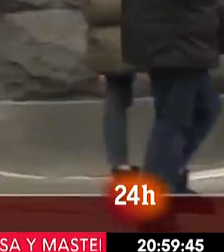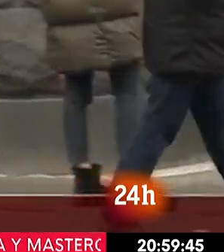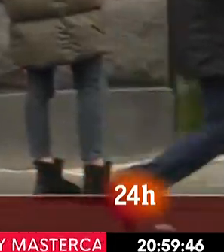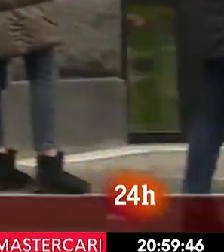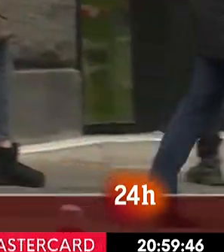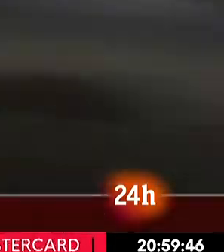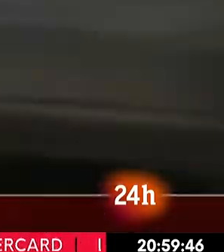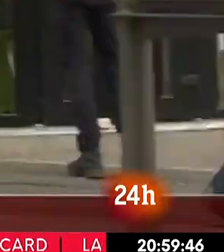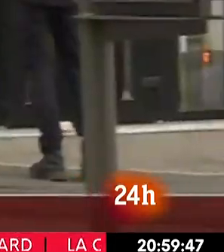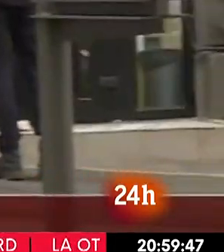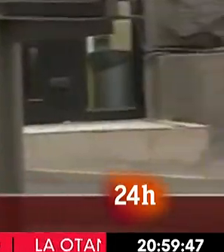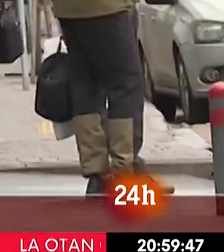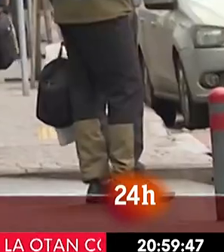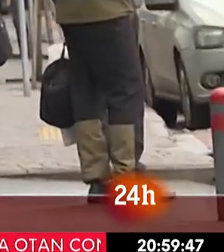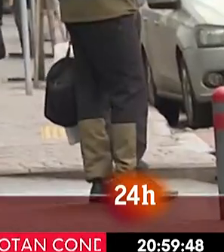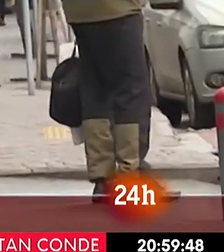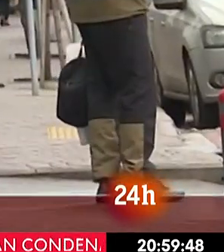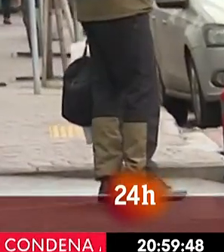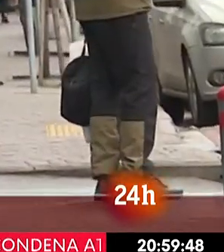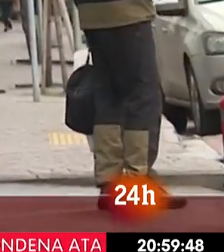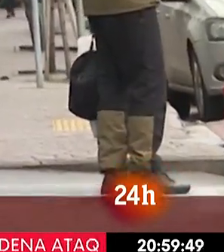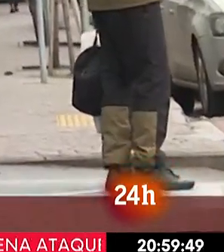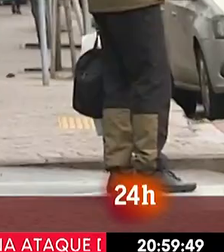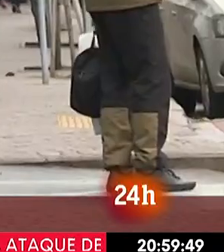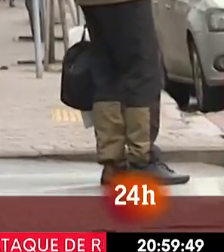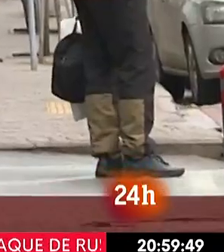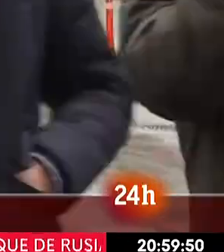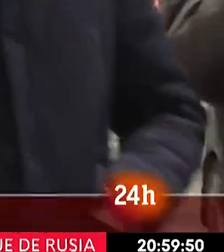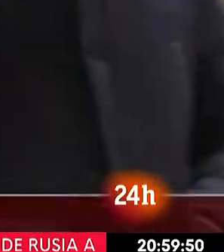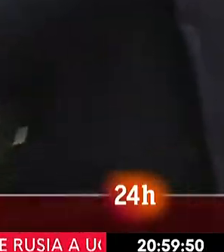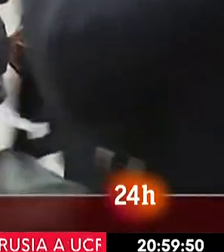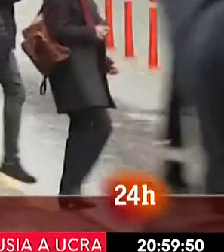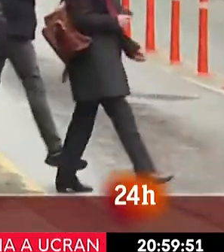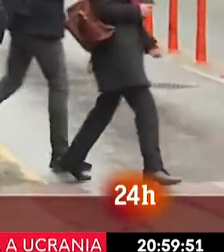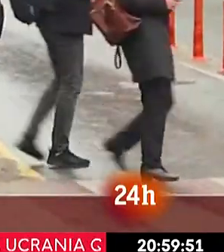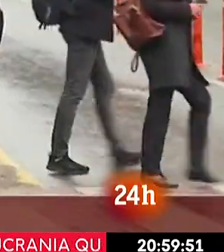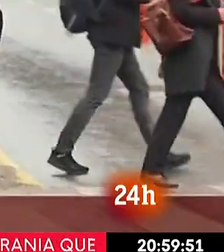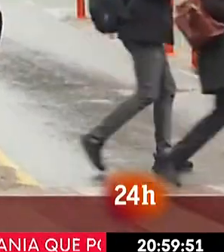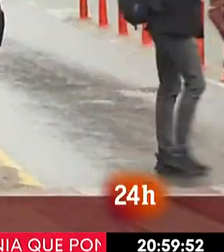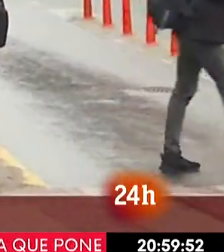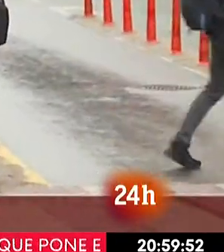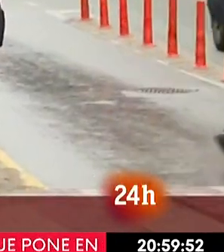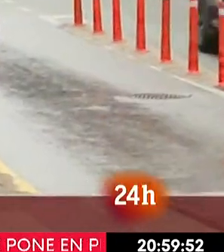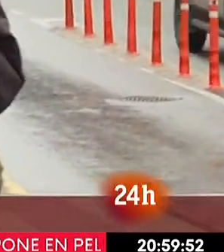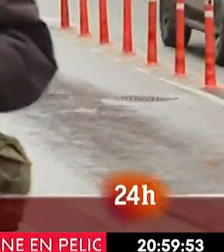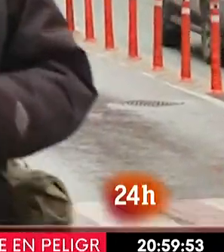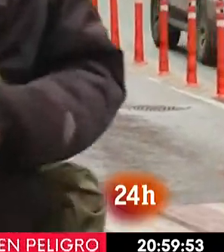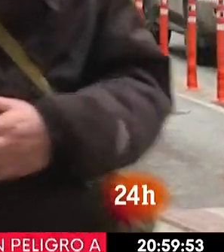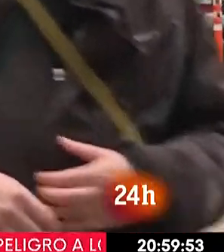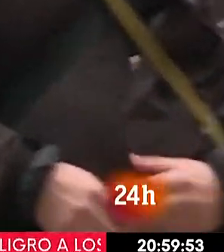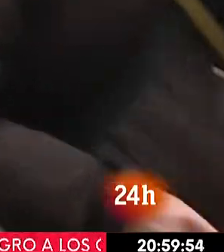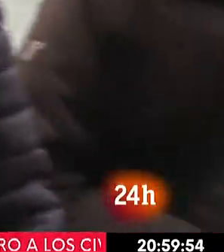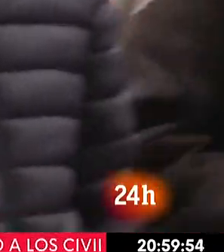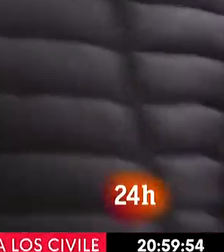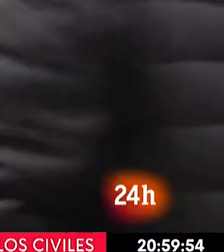El resumen de un día intenso y duro en Ucrania. Rusia ha atacado Ucrania por tierra, por mar y